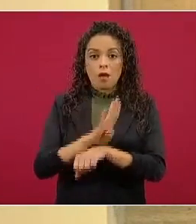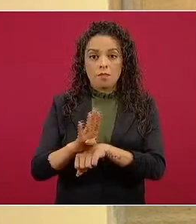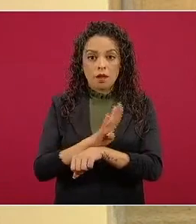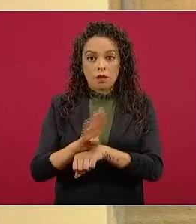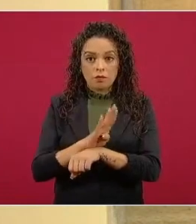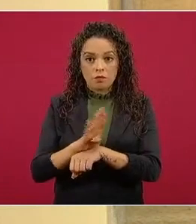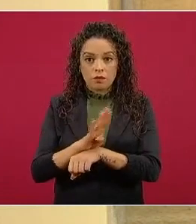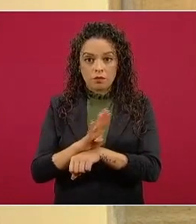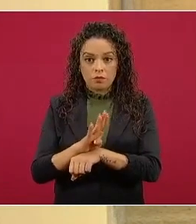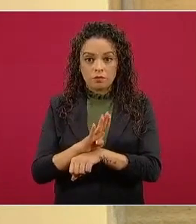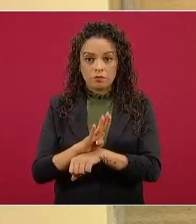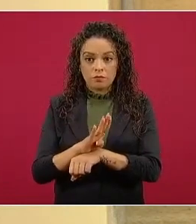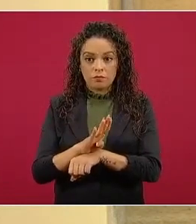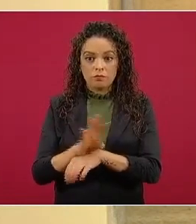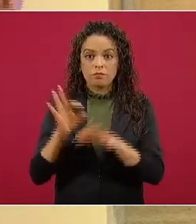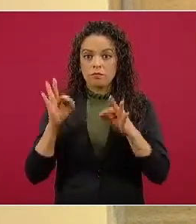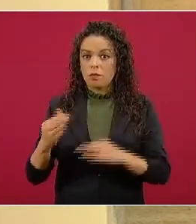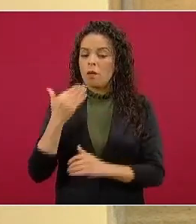vecindad